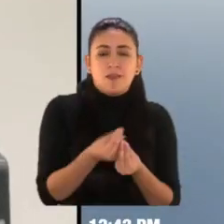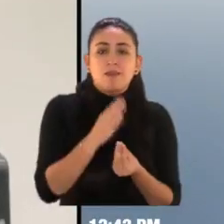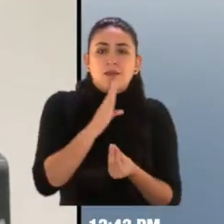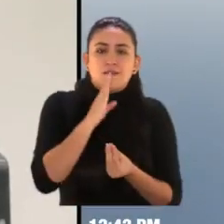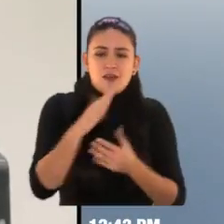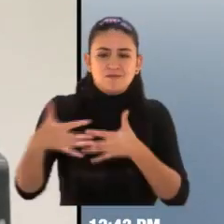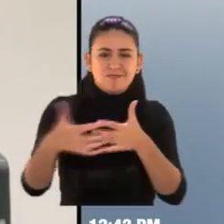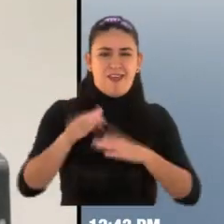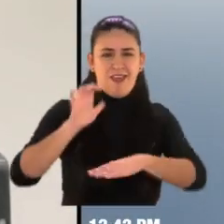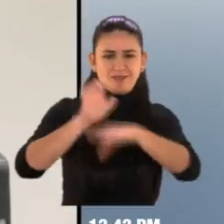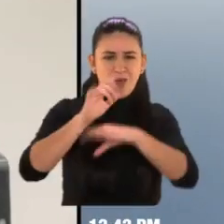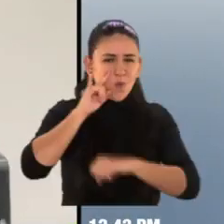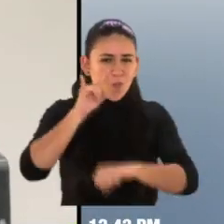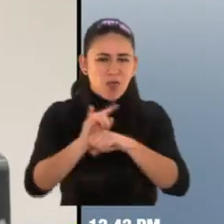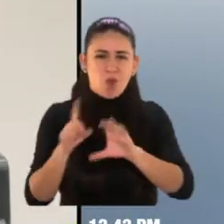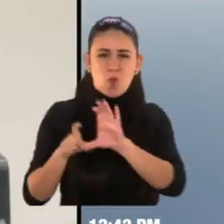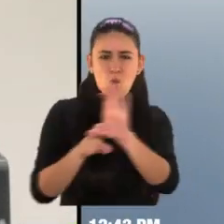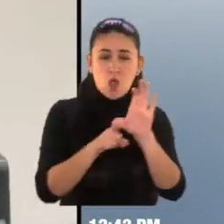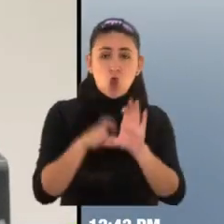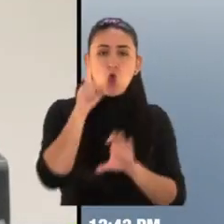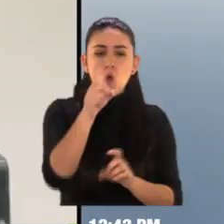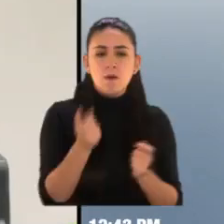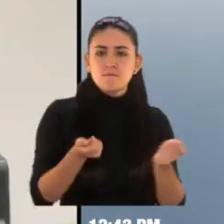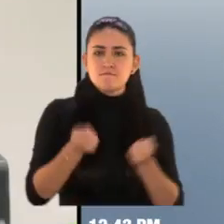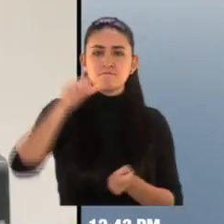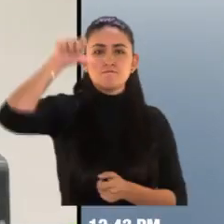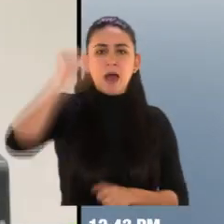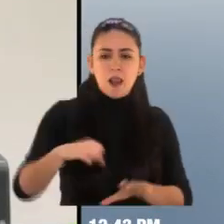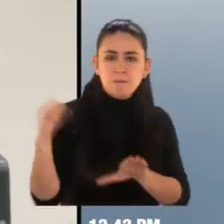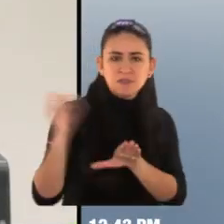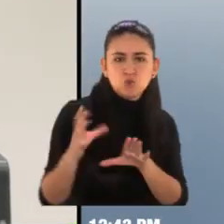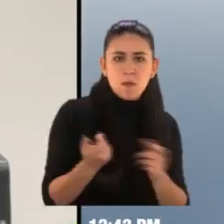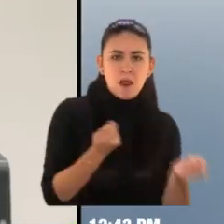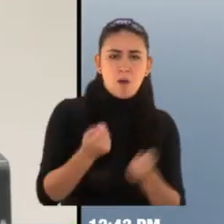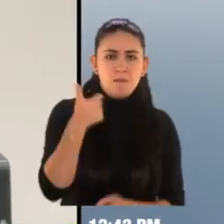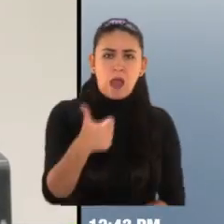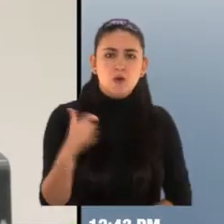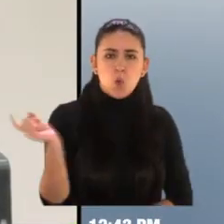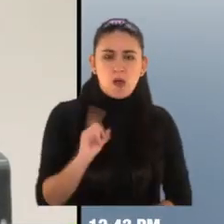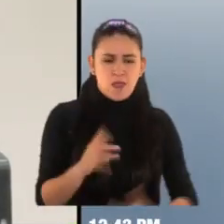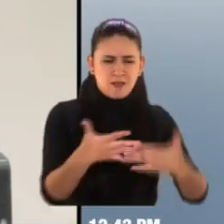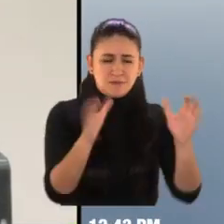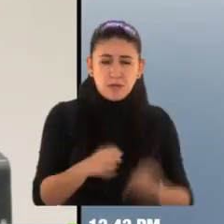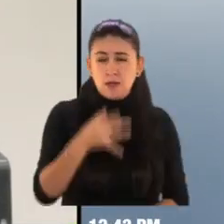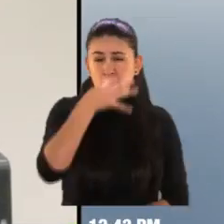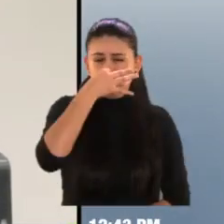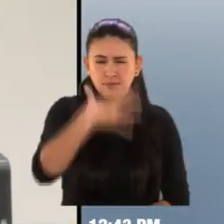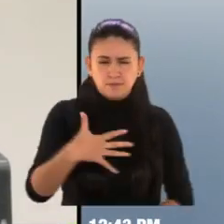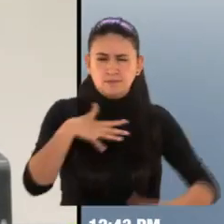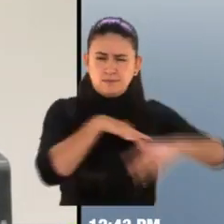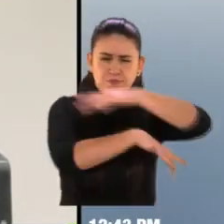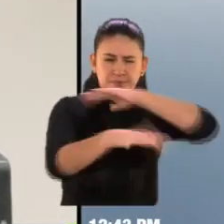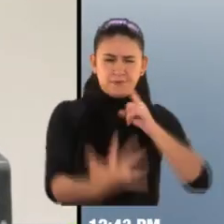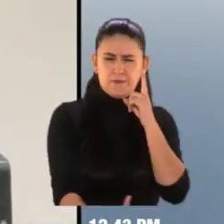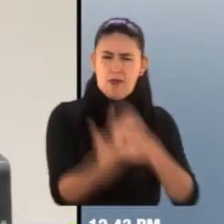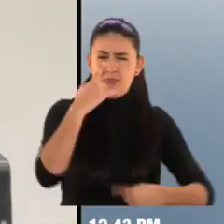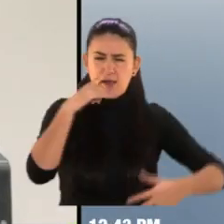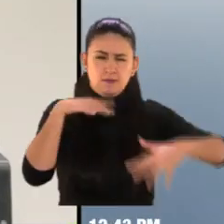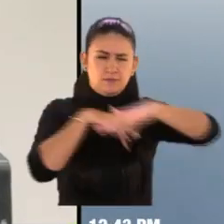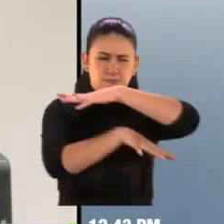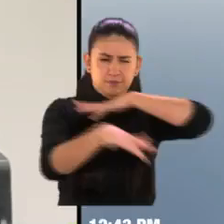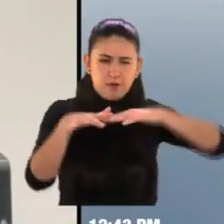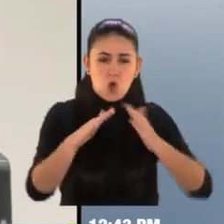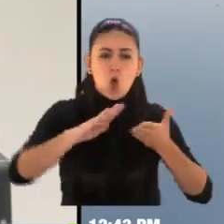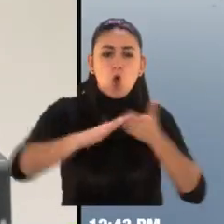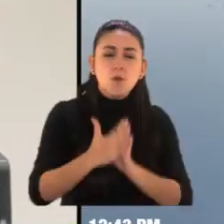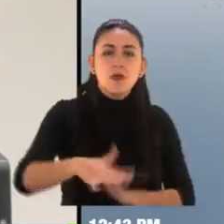precisamente por el mal manejo de los residuos sólidos, por la contaminación ambiental que viene generando en